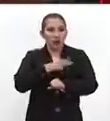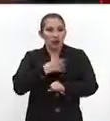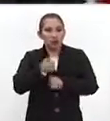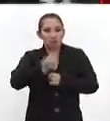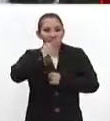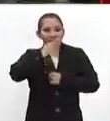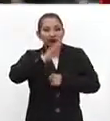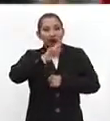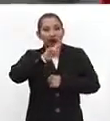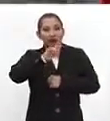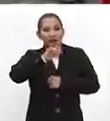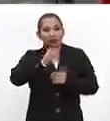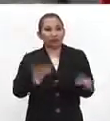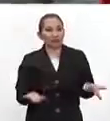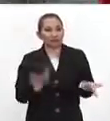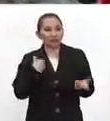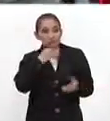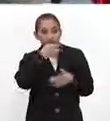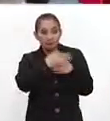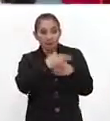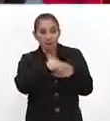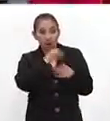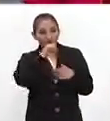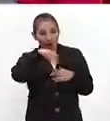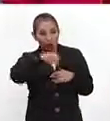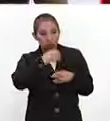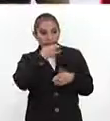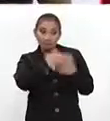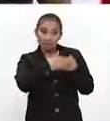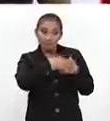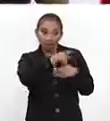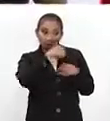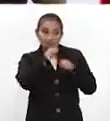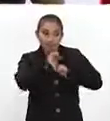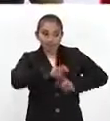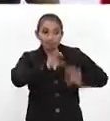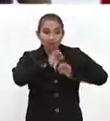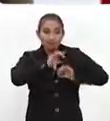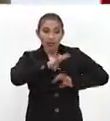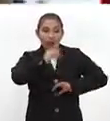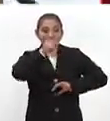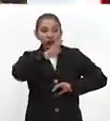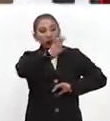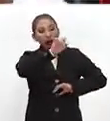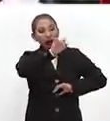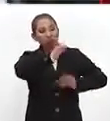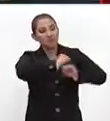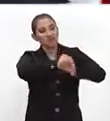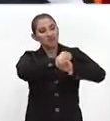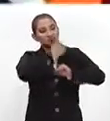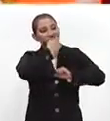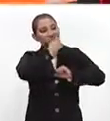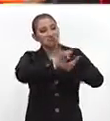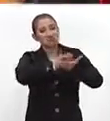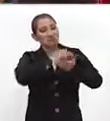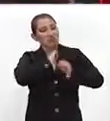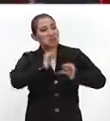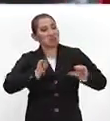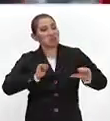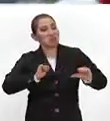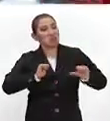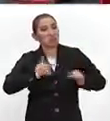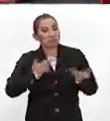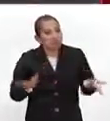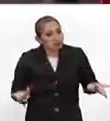nos cae una bacteria. Y que tenemos una alerta de la OMS ya del año pasado y que se ha ido difundiendo que hay muchas bacterias resistentes a antibióticos. Y obviamente